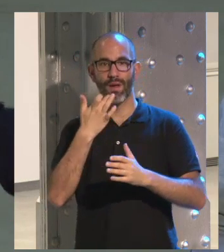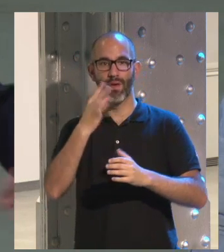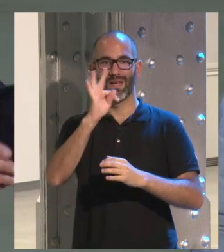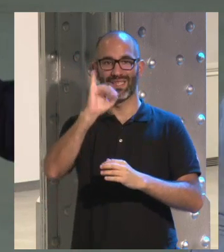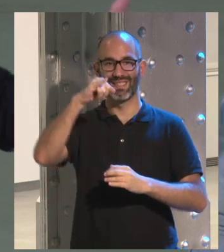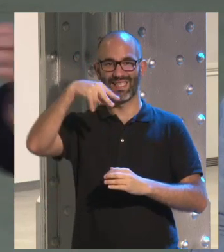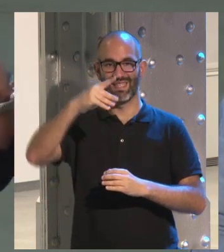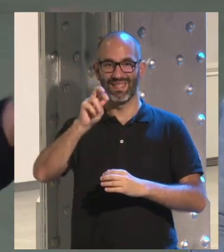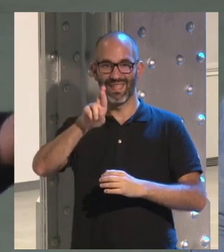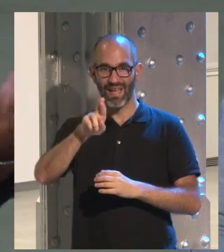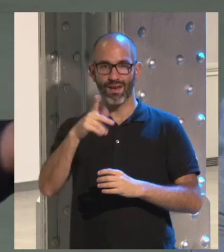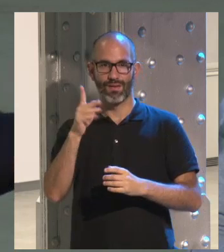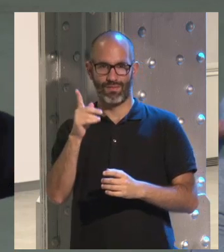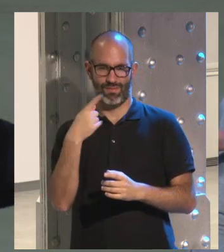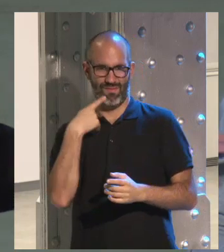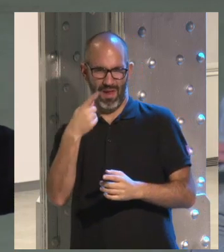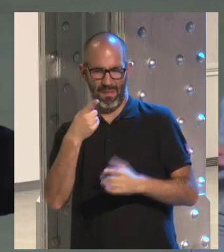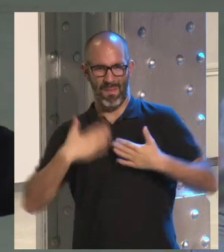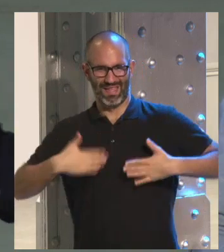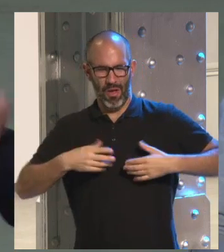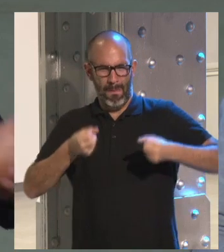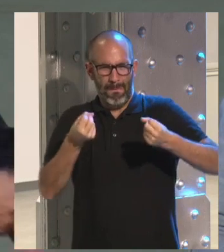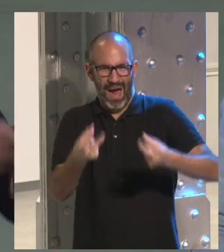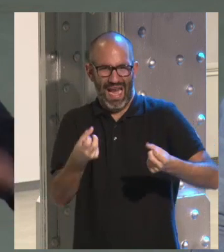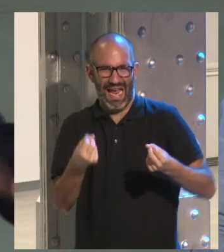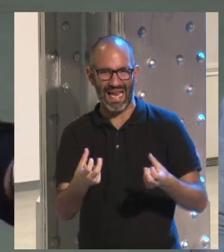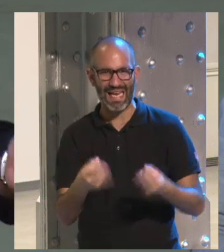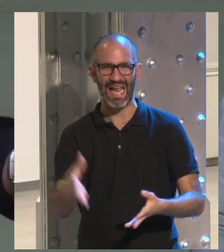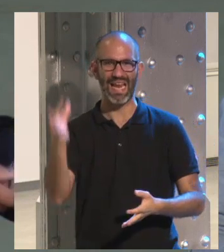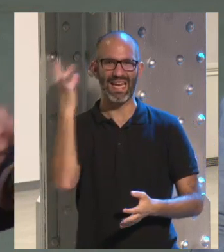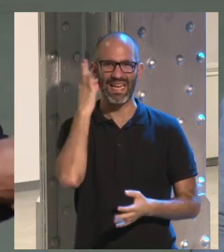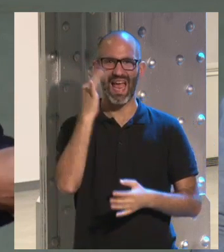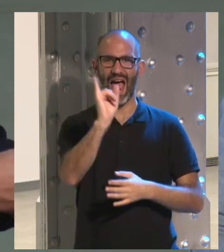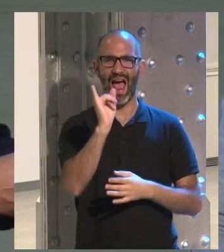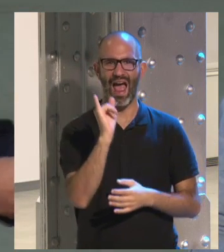¿cómo que ir vestido y tal? ¿para qué? las chicas ponen